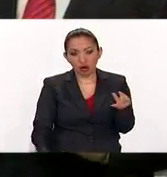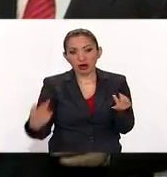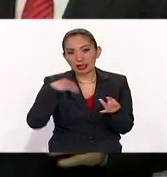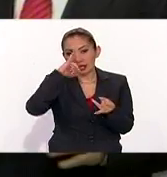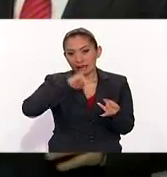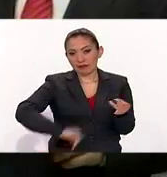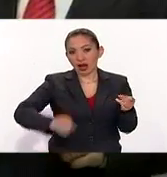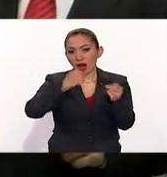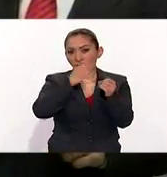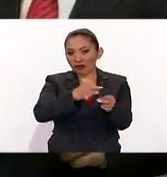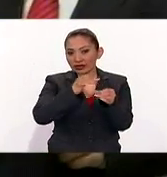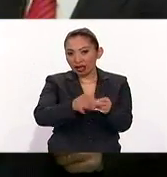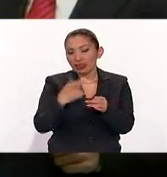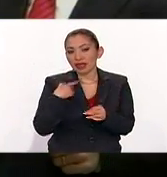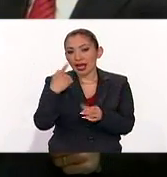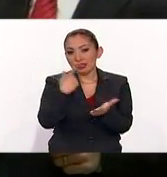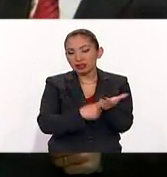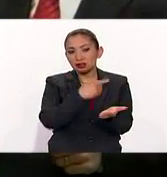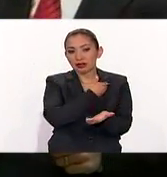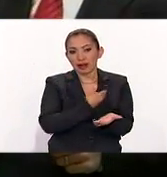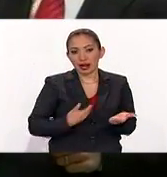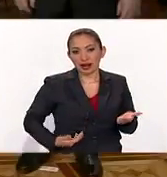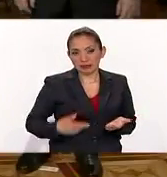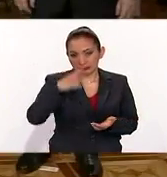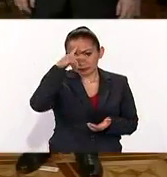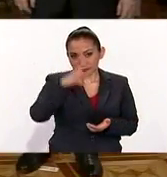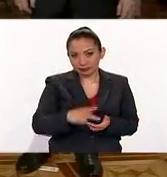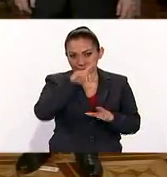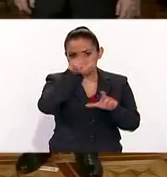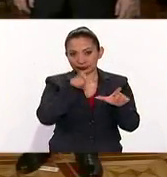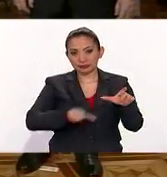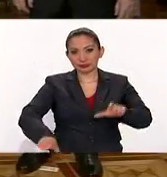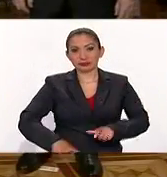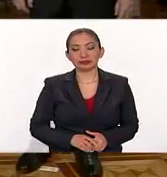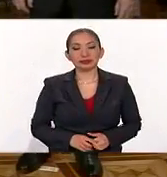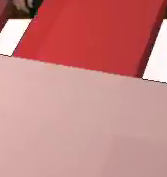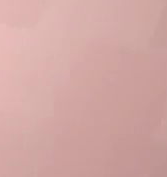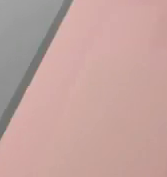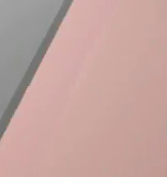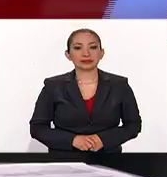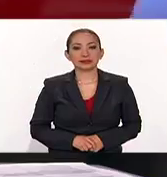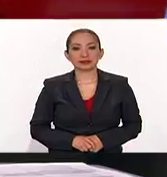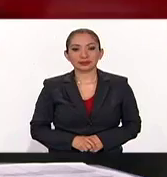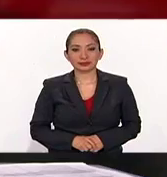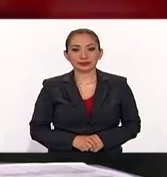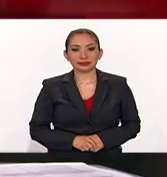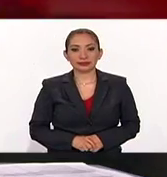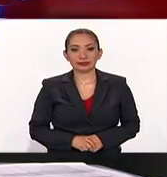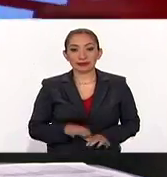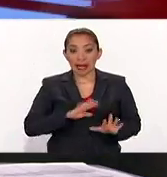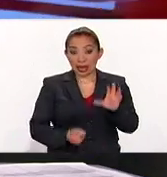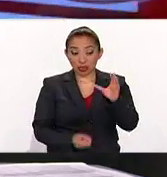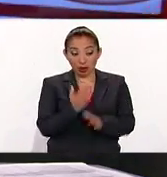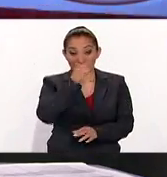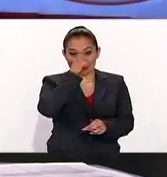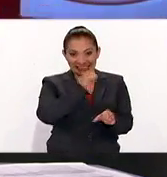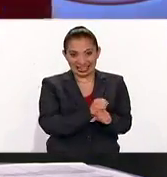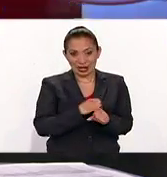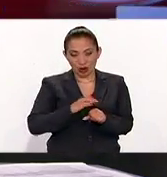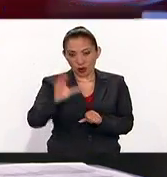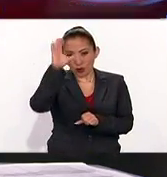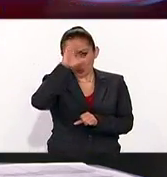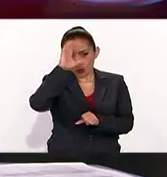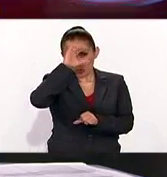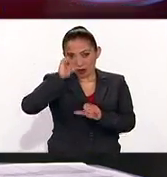y el jefe de la Oficina de la Presidencia de la República. Y ya el nuevo secretario de Cultura,